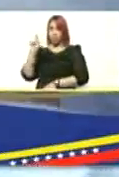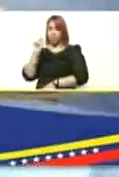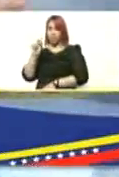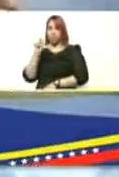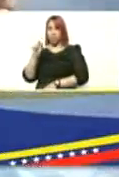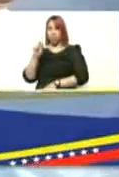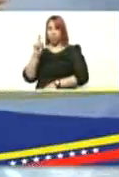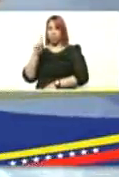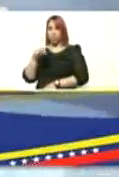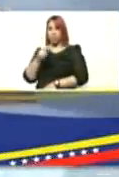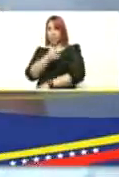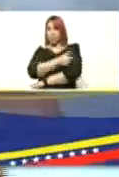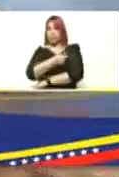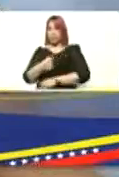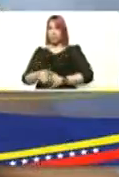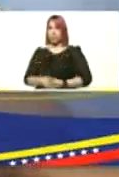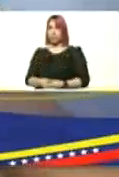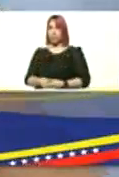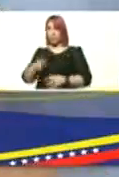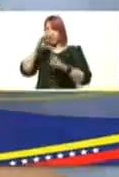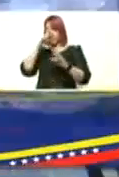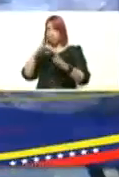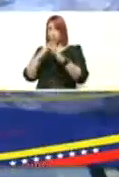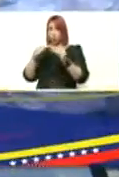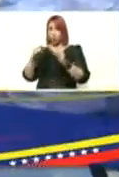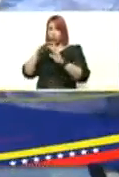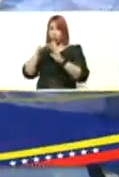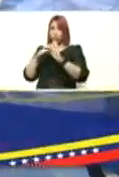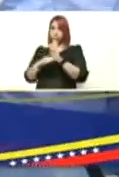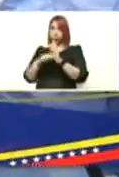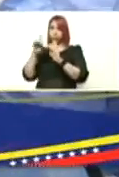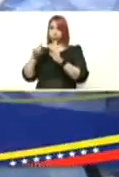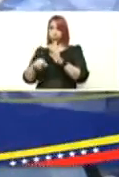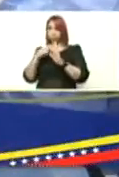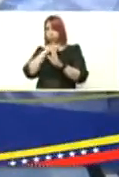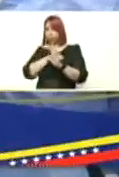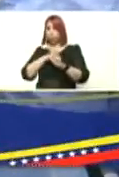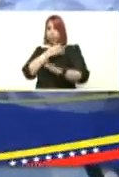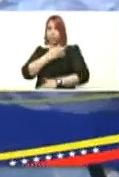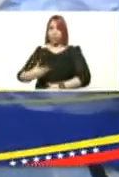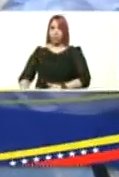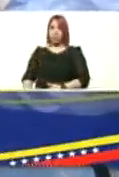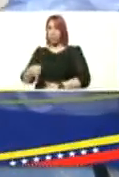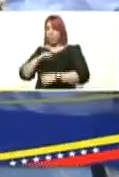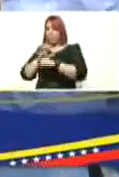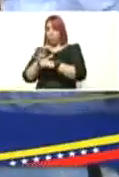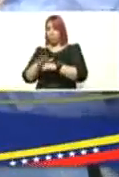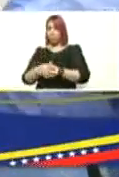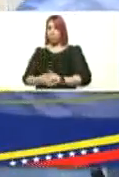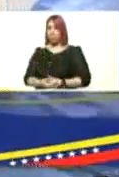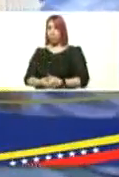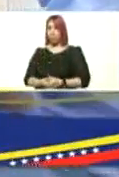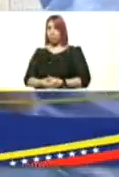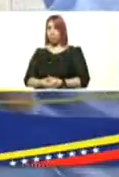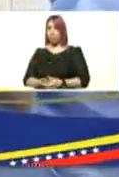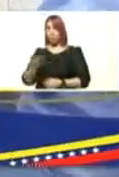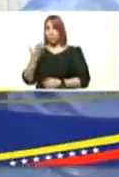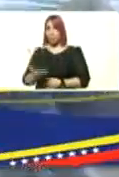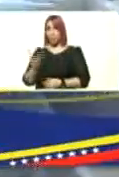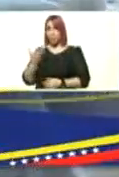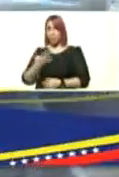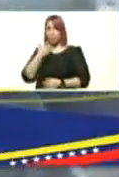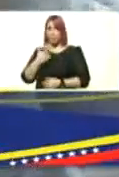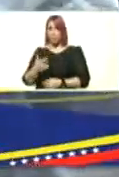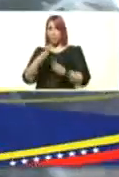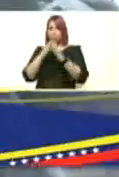itinerantes de vacunación cumpliendo con todas las indicaciones del comité presidencial para el COVID-19 es importante señalar